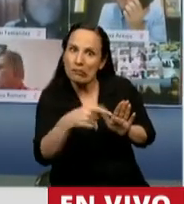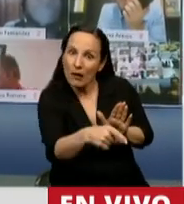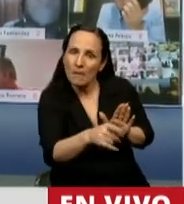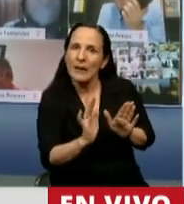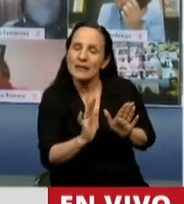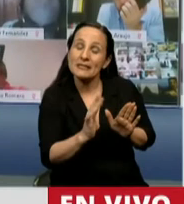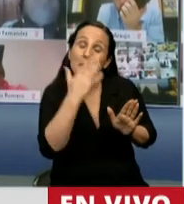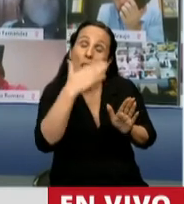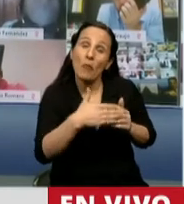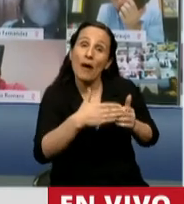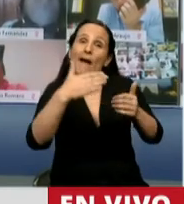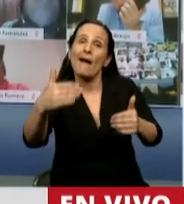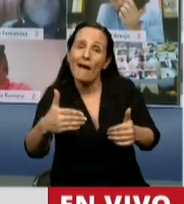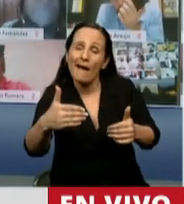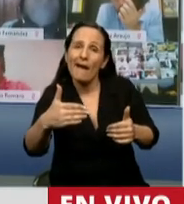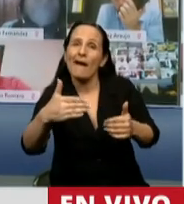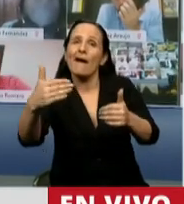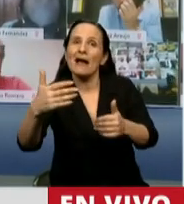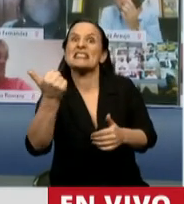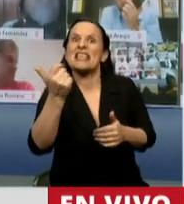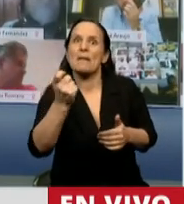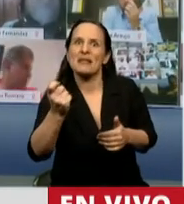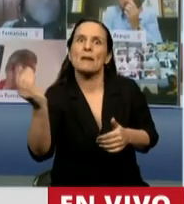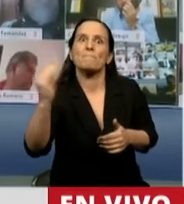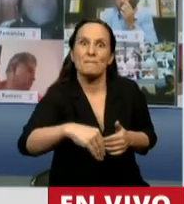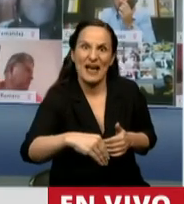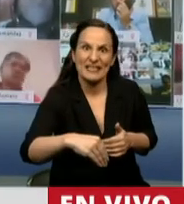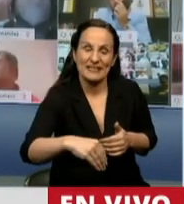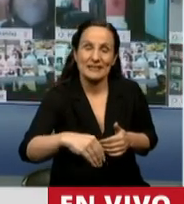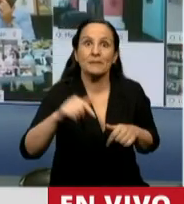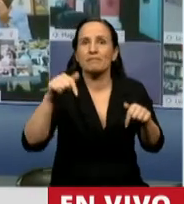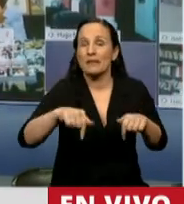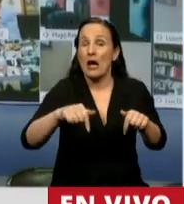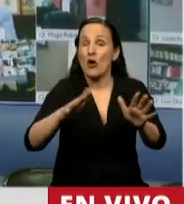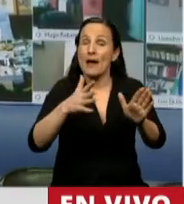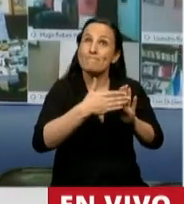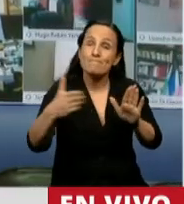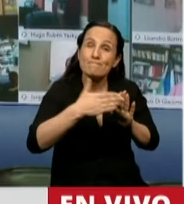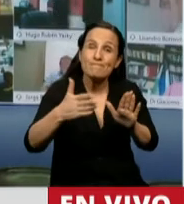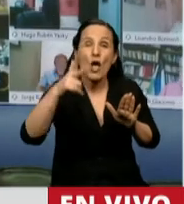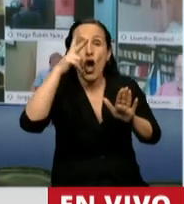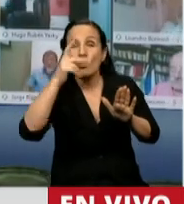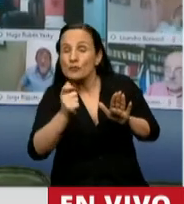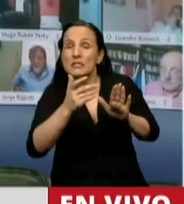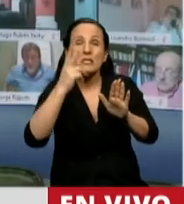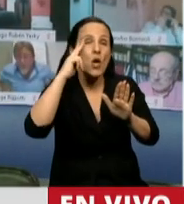estos plazos se extienden por un término de 6 meses. En la actualidad, llevamos entre 8 y 9 meses,